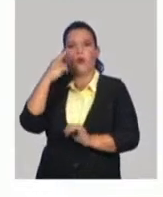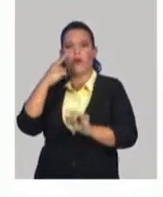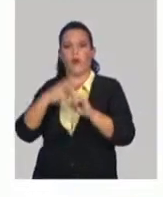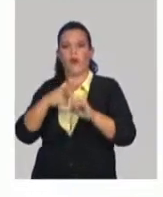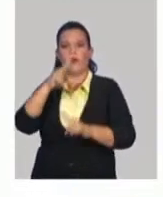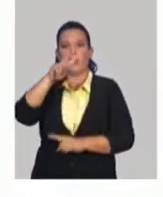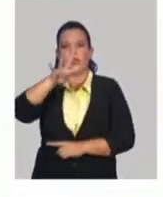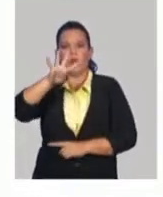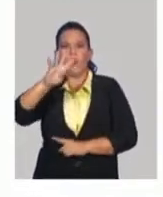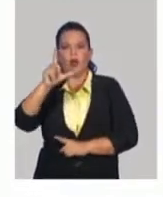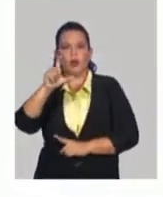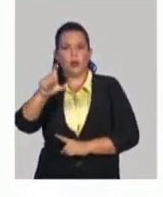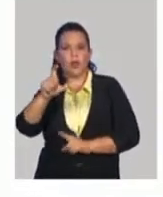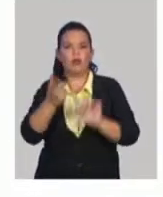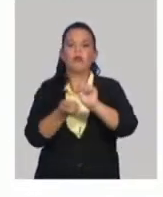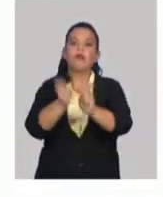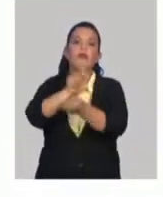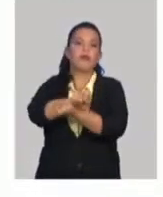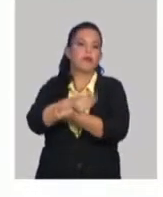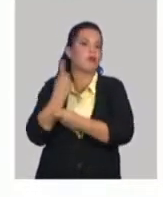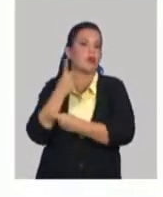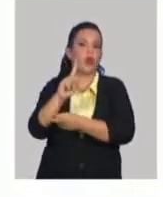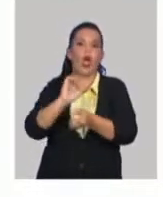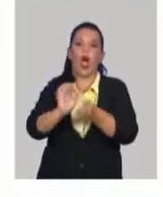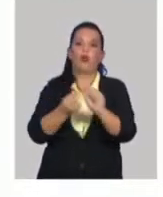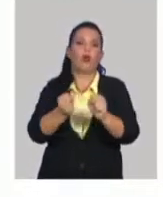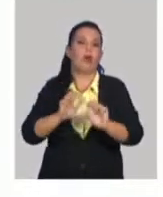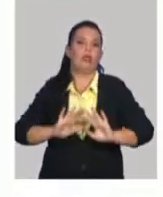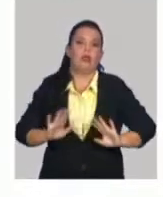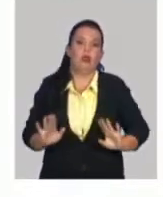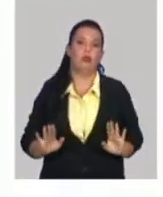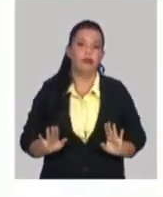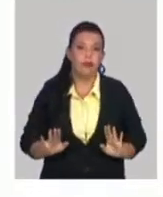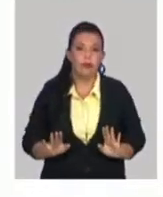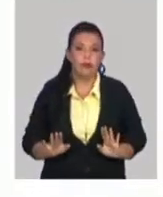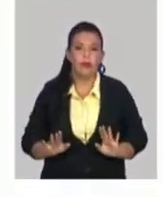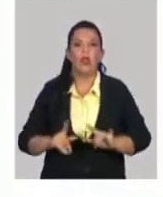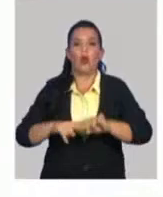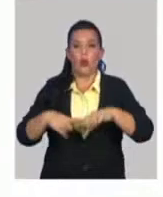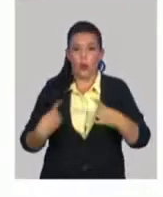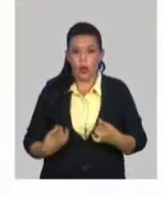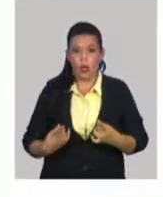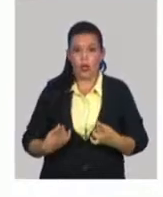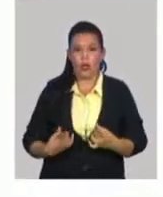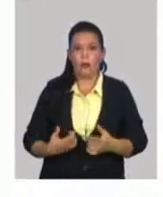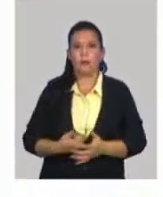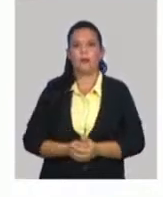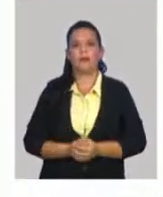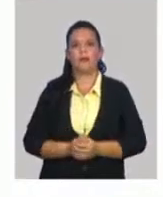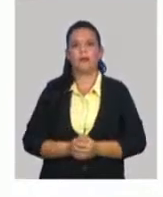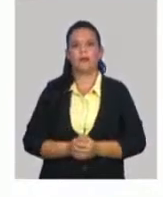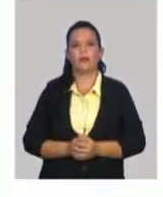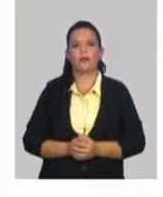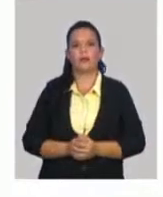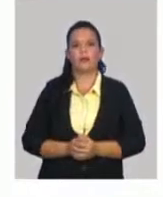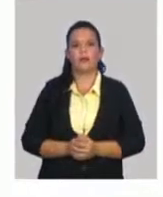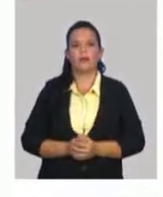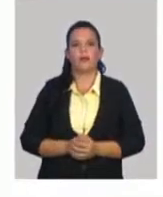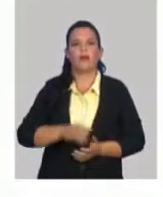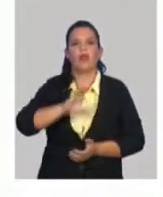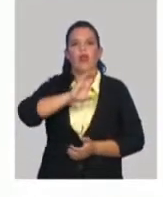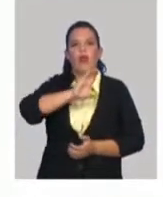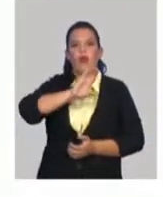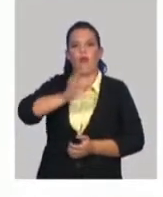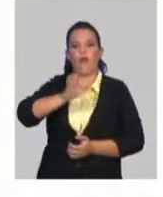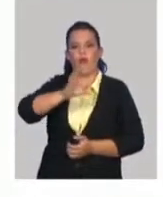banco ha diseñado dentro de la tarea de ordenamiento un incentivo a que las personas no acudan. A partir de que la noticia se informó